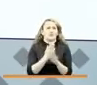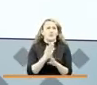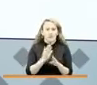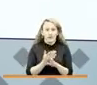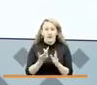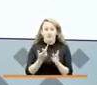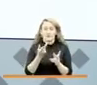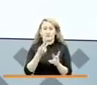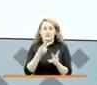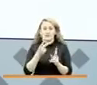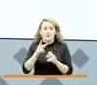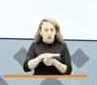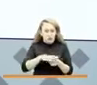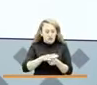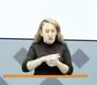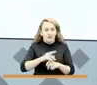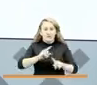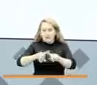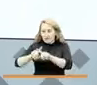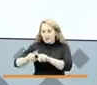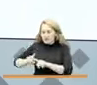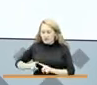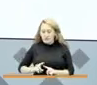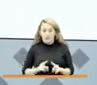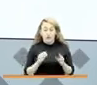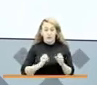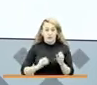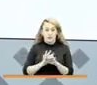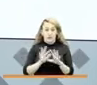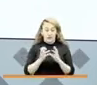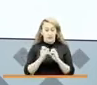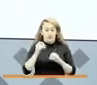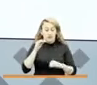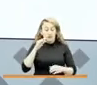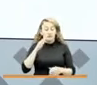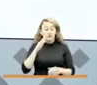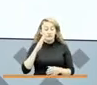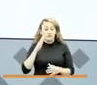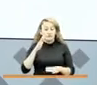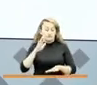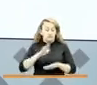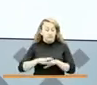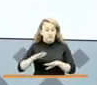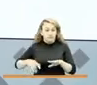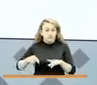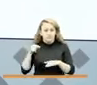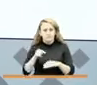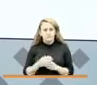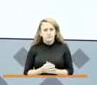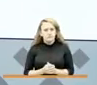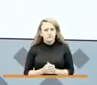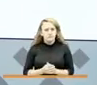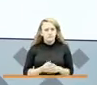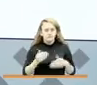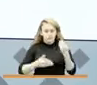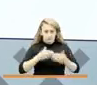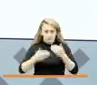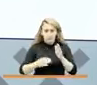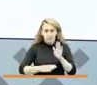diferentes situaciones creadas por esta pandemia. Los avances logrados durante la pandemia,